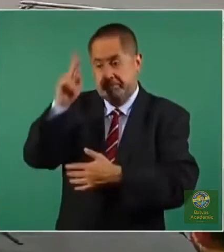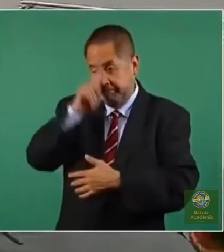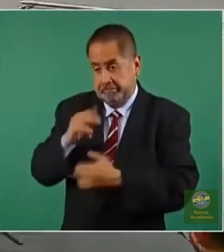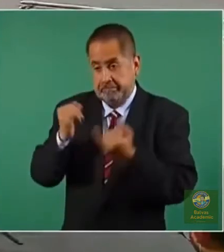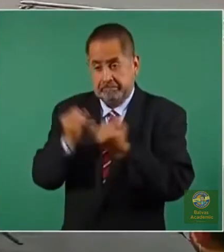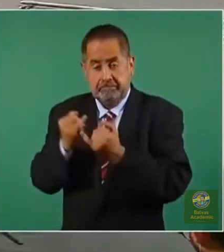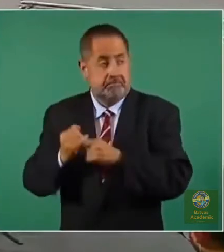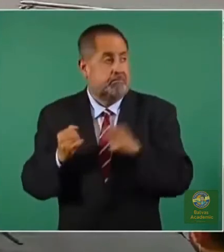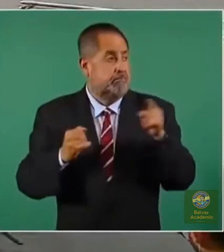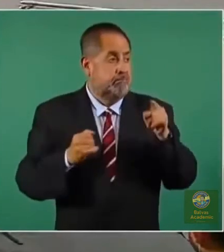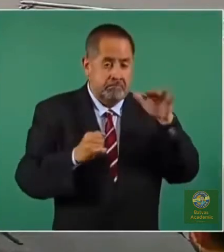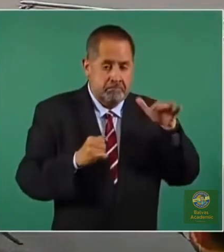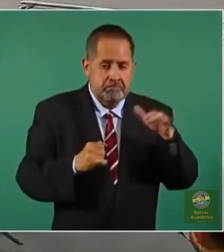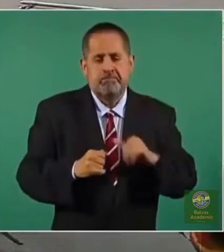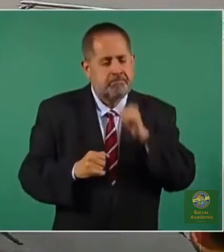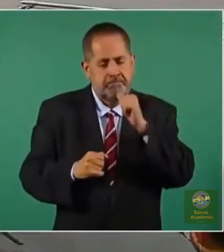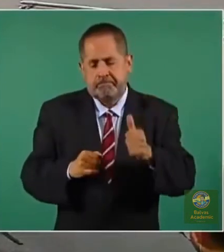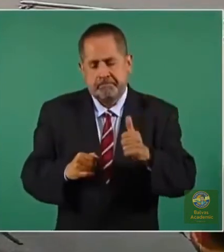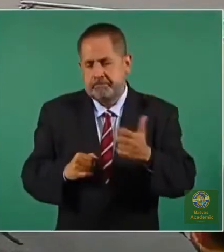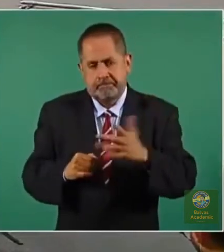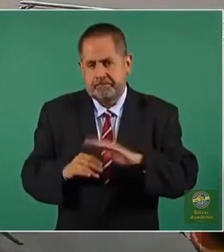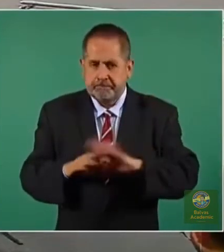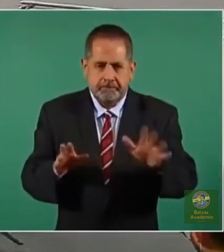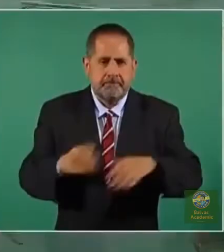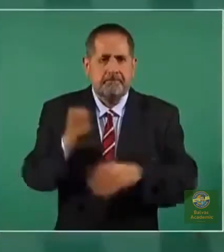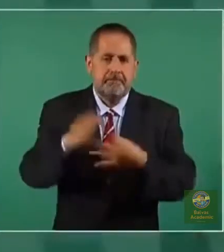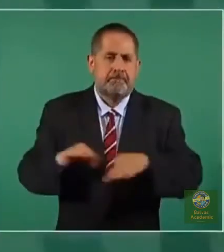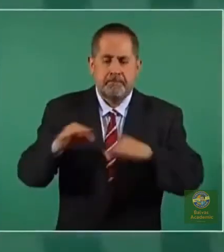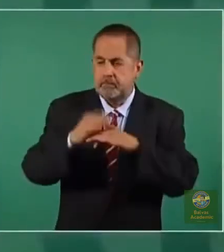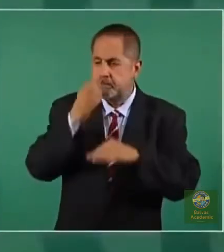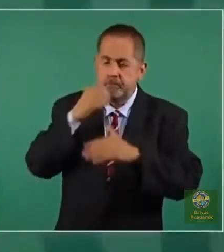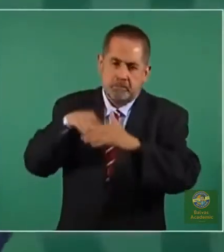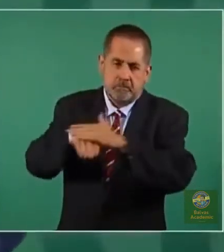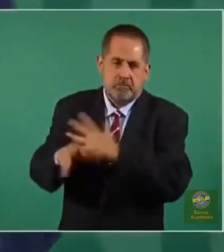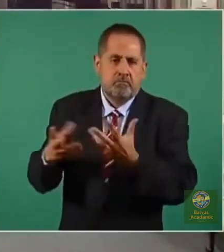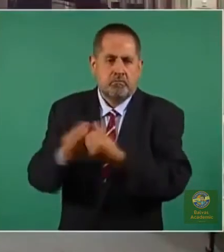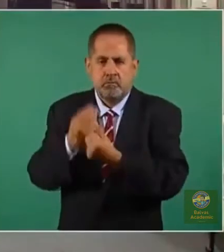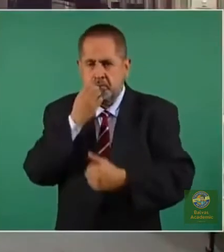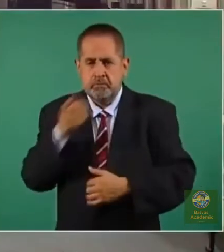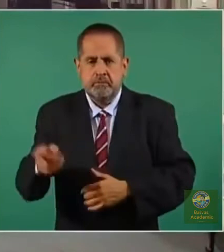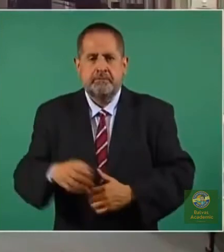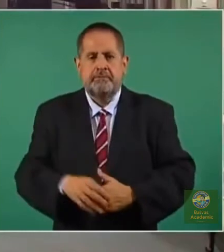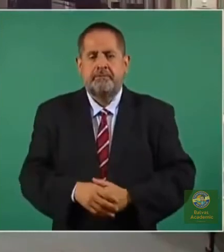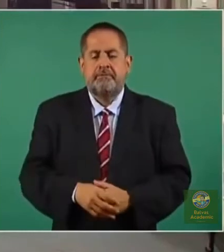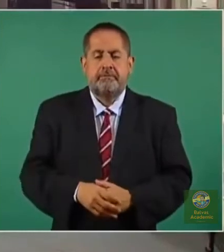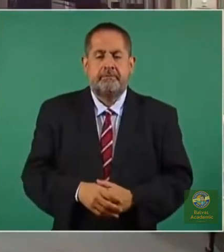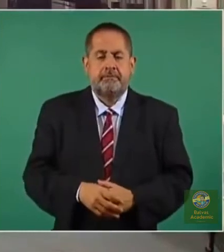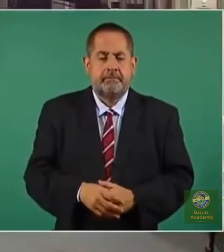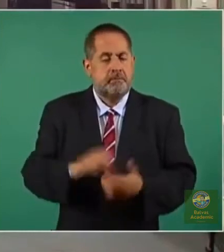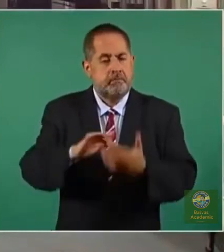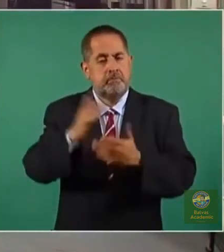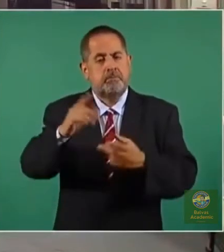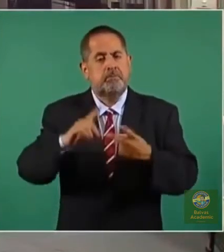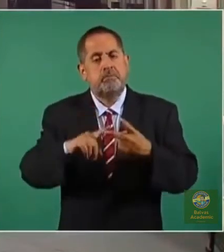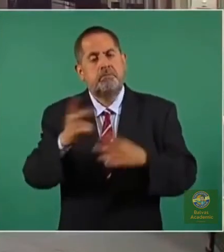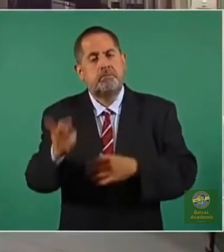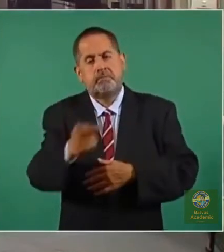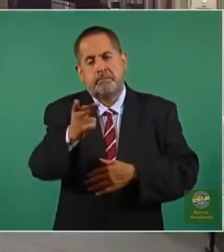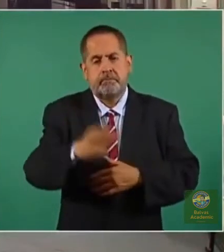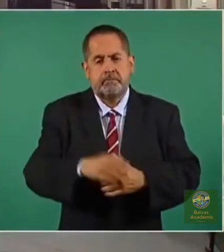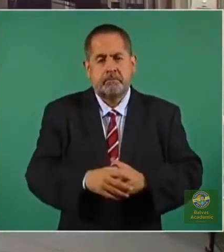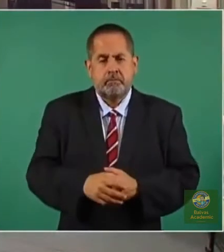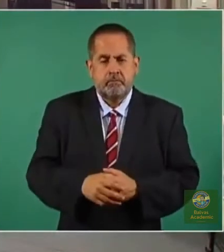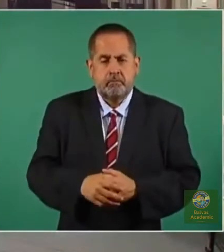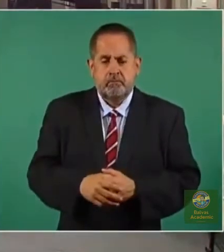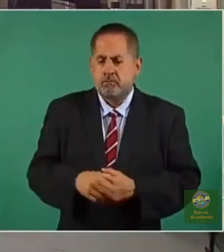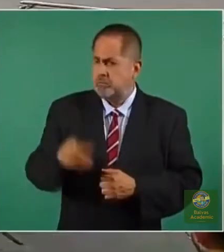en las personas adultas. Y es, desde luego, muy importante que se reintegren a las aulas. Gracias, presidente. Pero